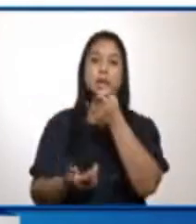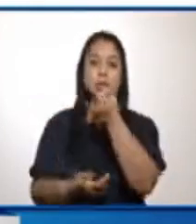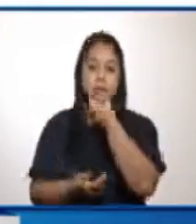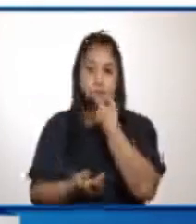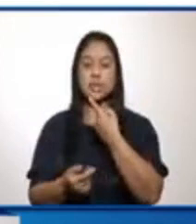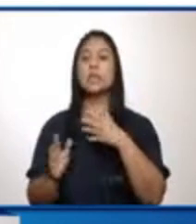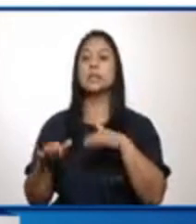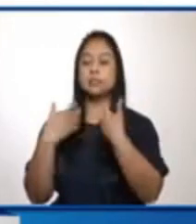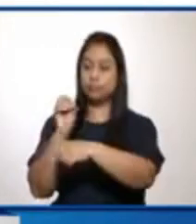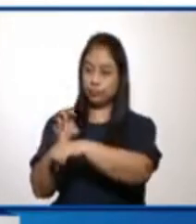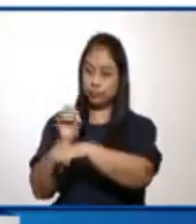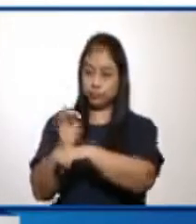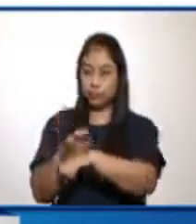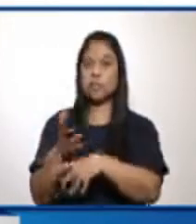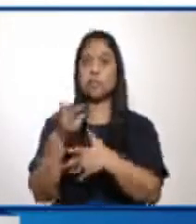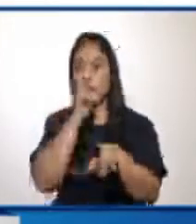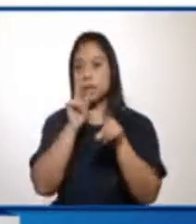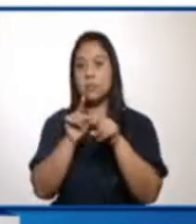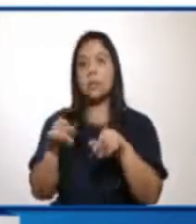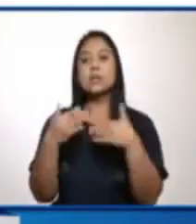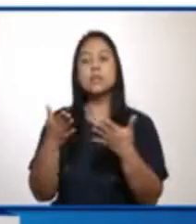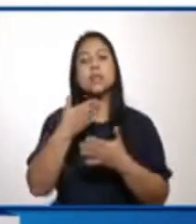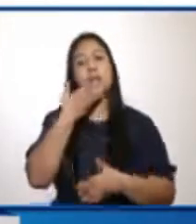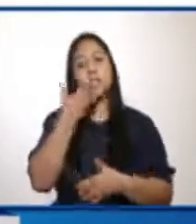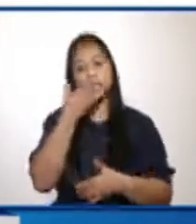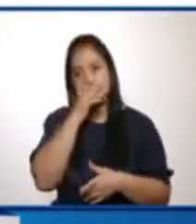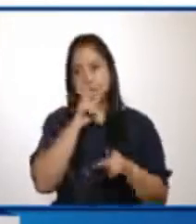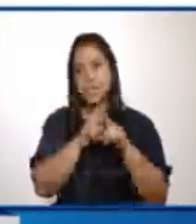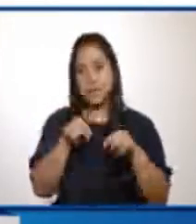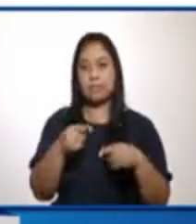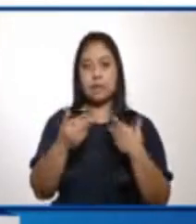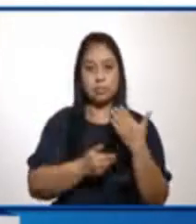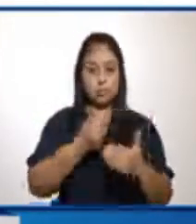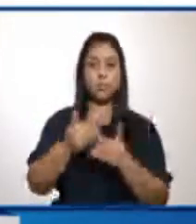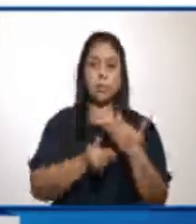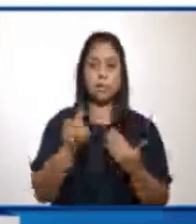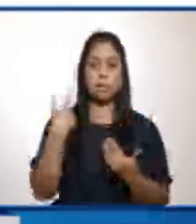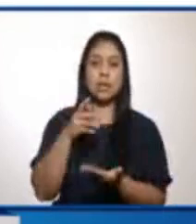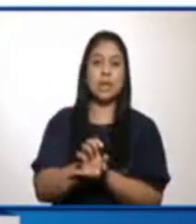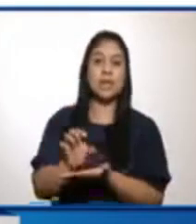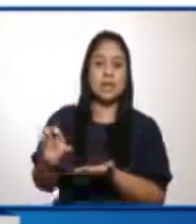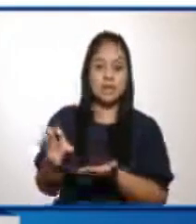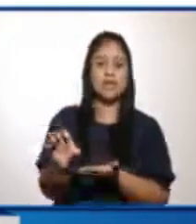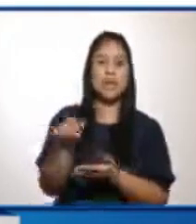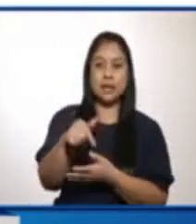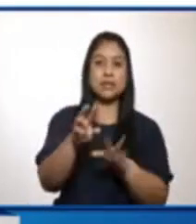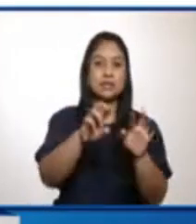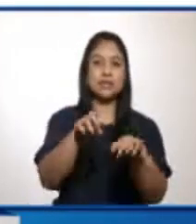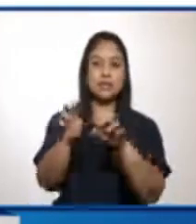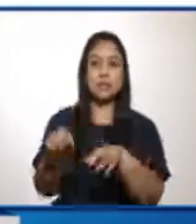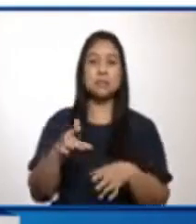se les dan las orientaciones y esto es lo que ha facilitado muchísimo evitar los pacientes